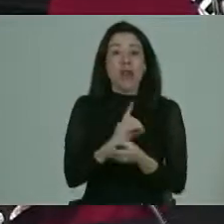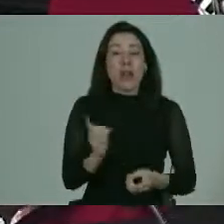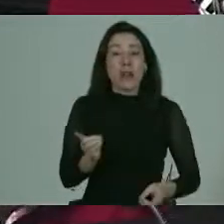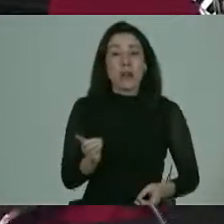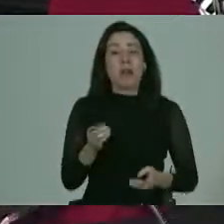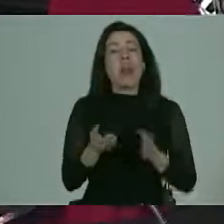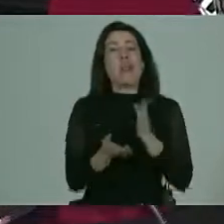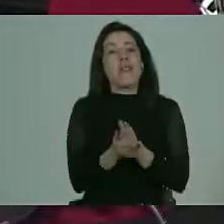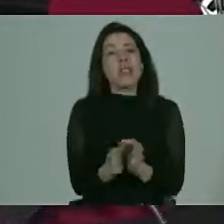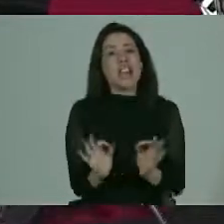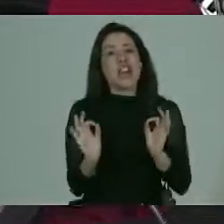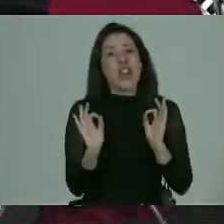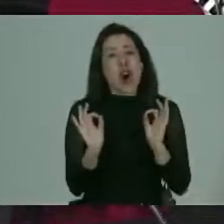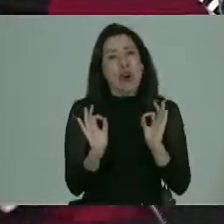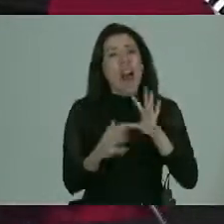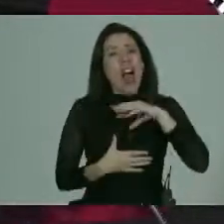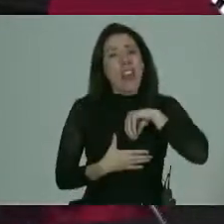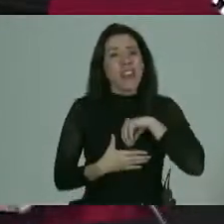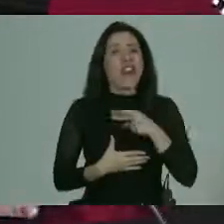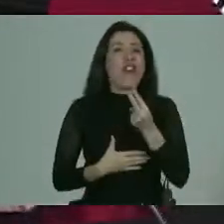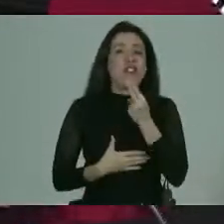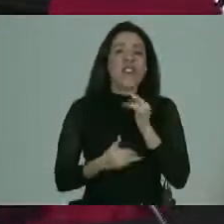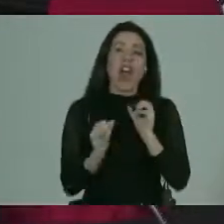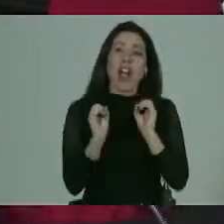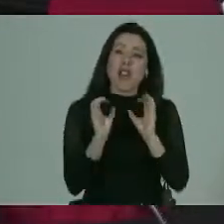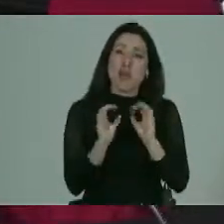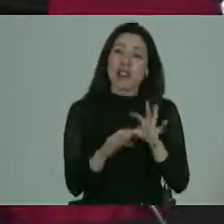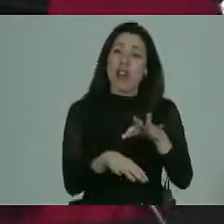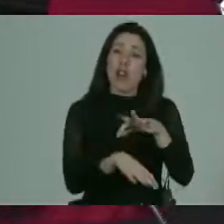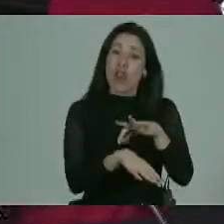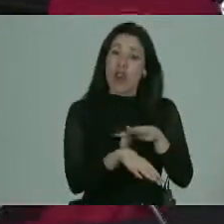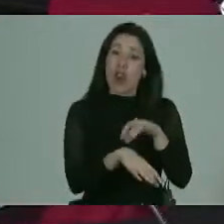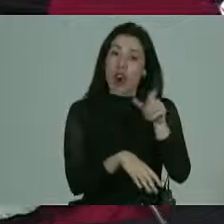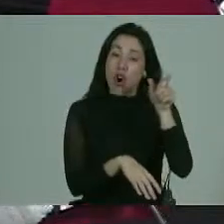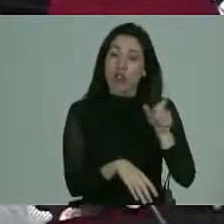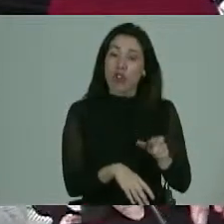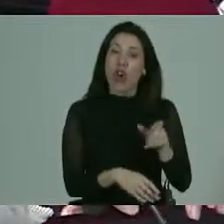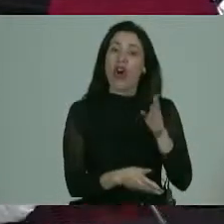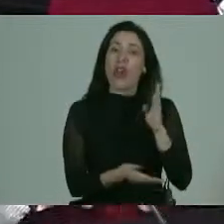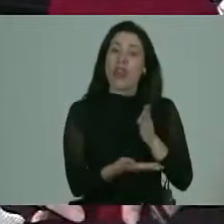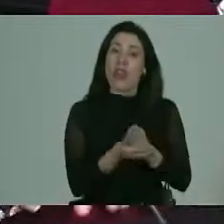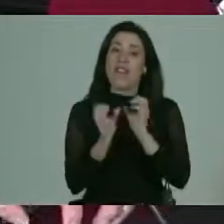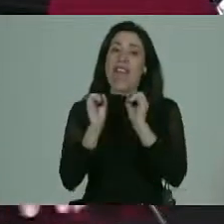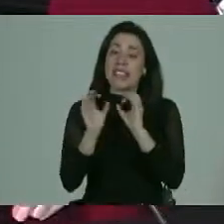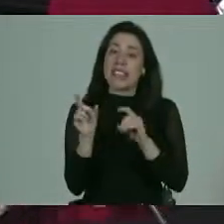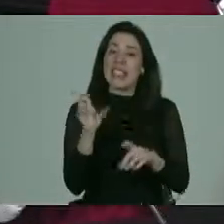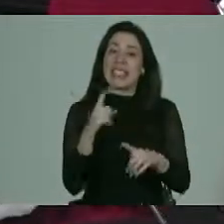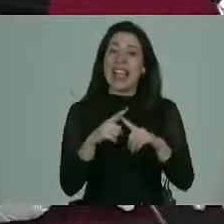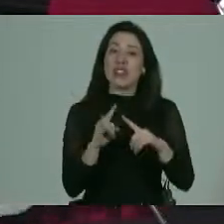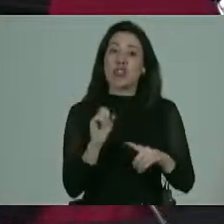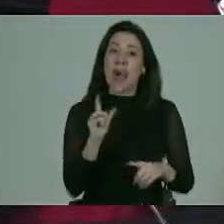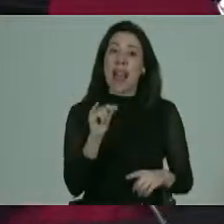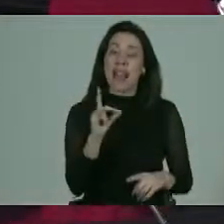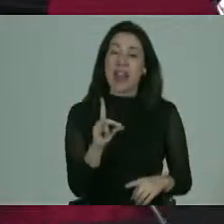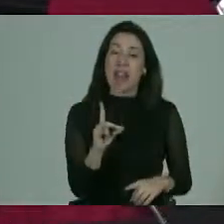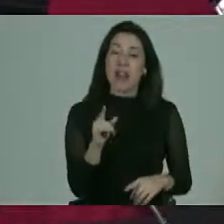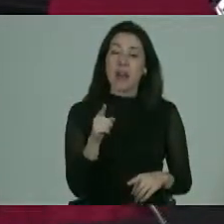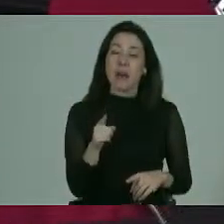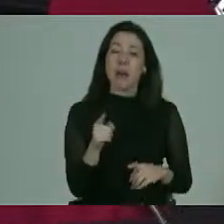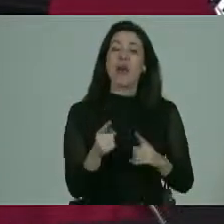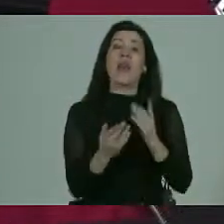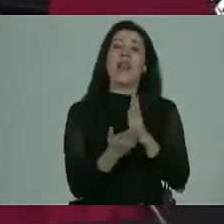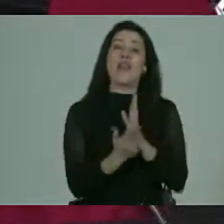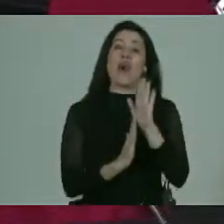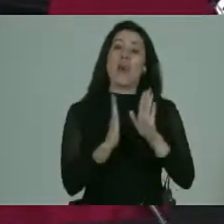ser algo normal dentro de la vida y dentro de la educación yo creo que el médico tiene que enseñar sexualidad que al final es